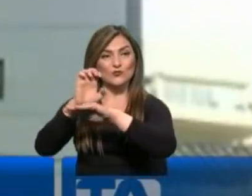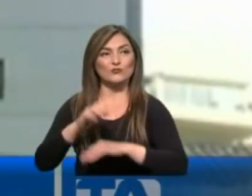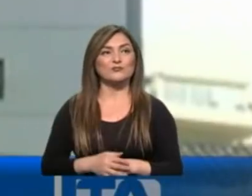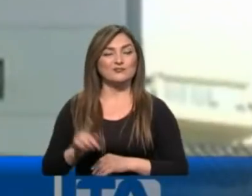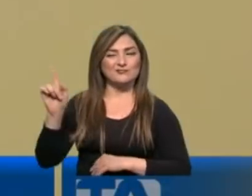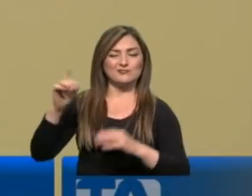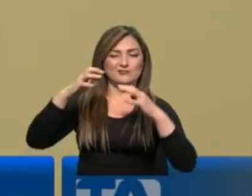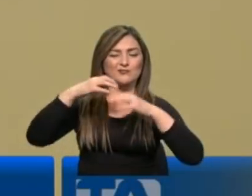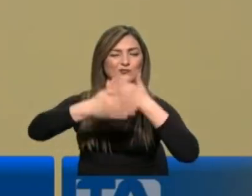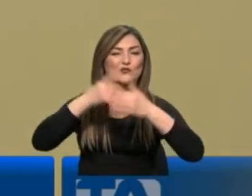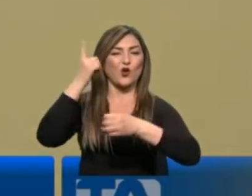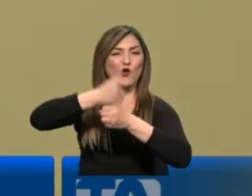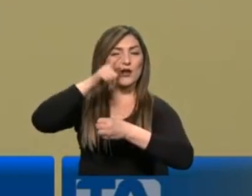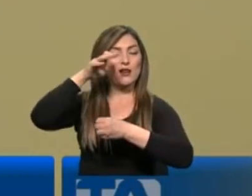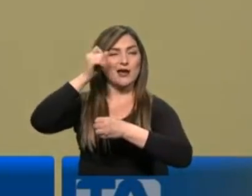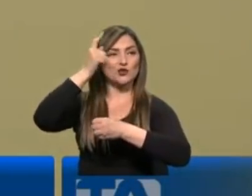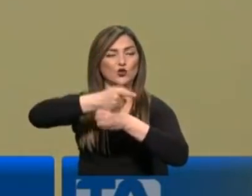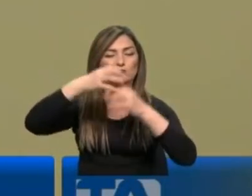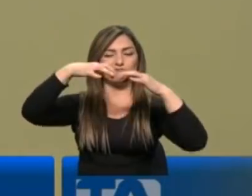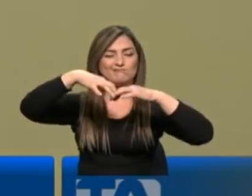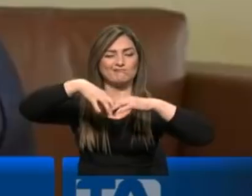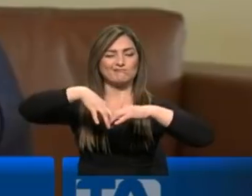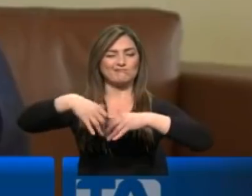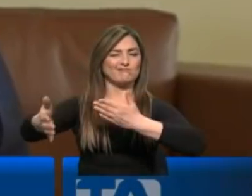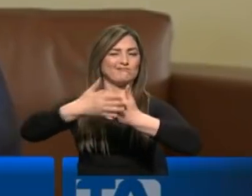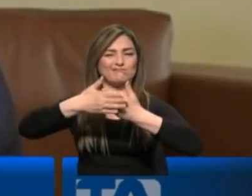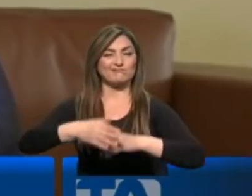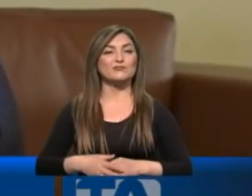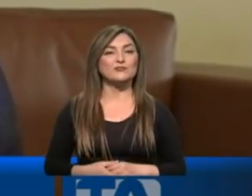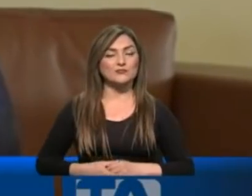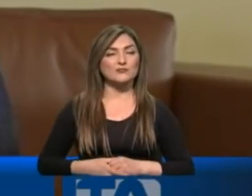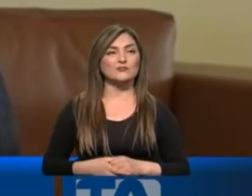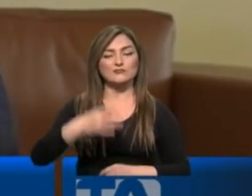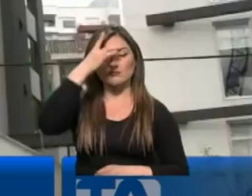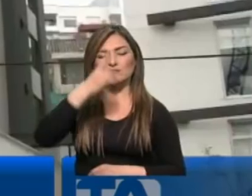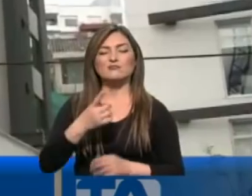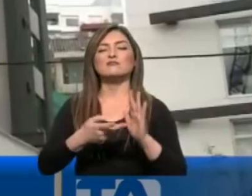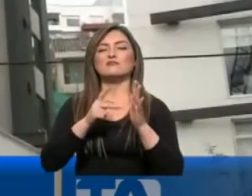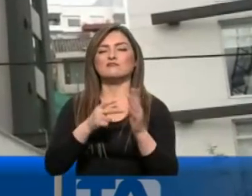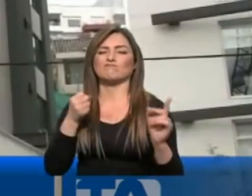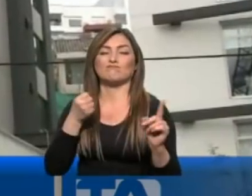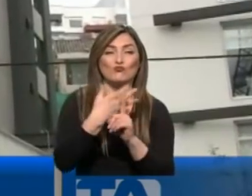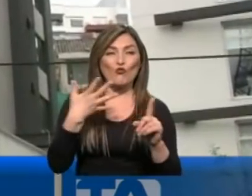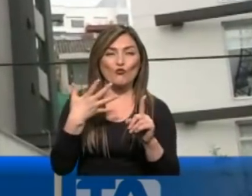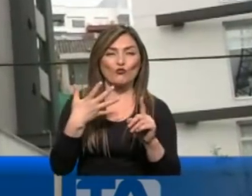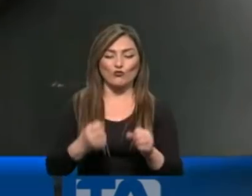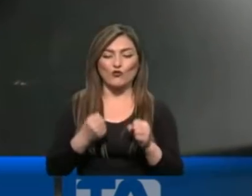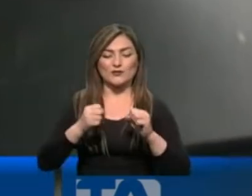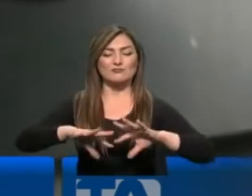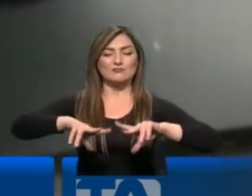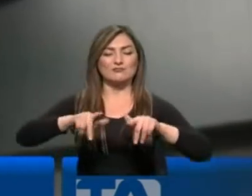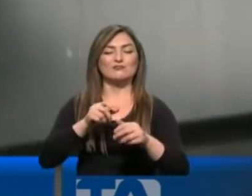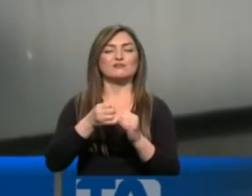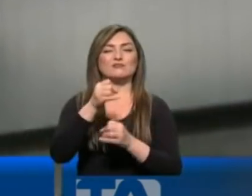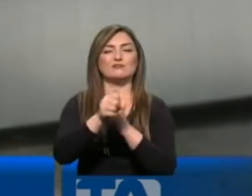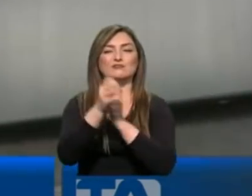proceso de liquidación por disposición del gobierno de Guillermo Lazo, quien aseguró que esta decisión implica un duro golpe para la corrupción de los últimos